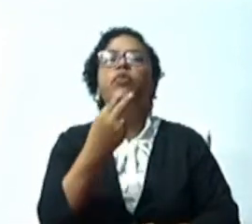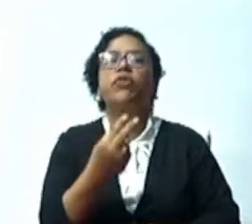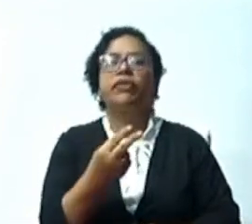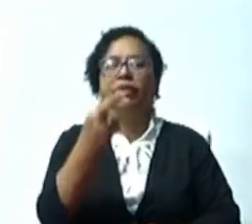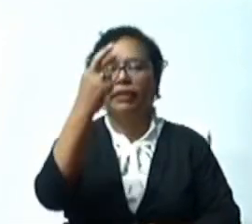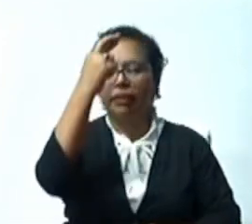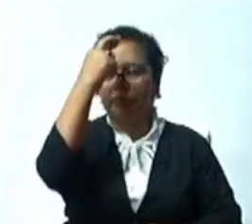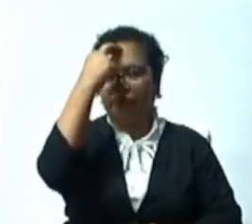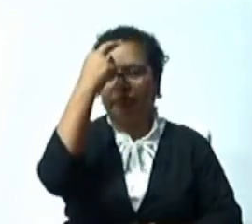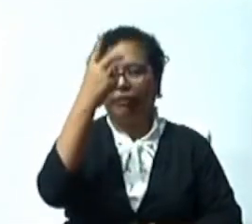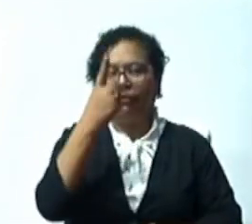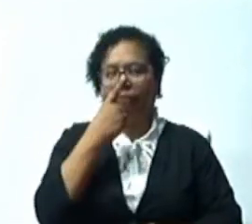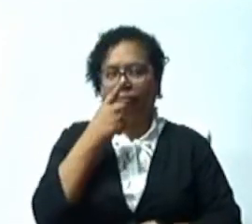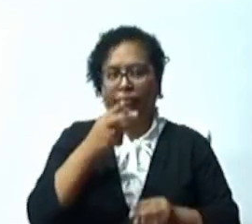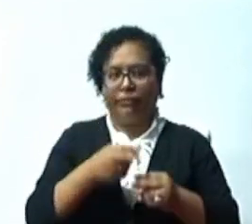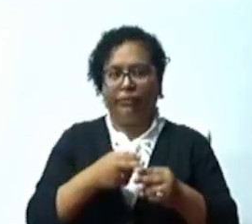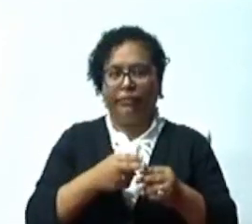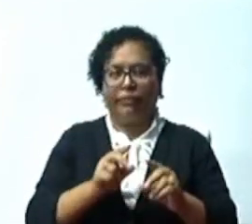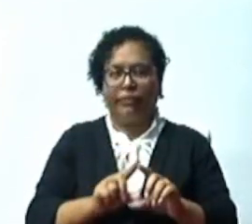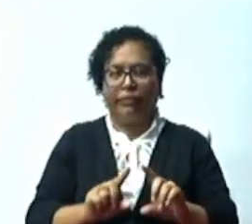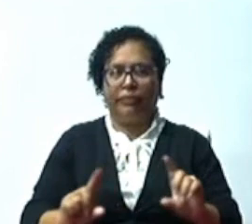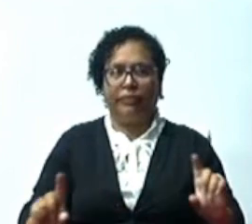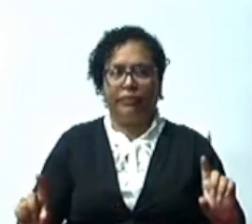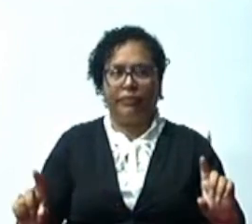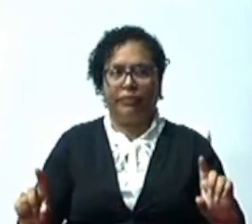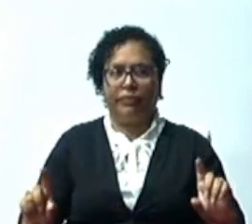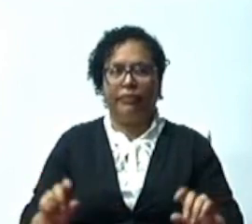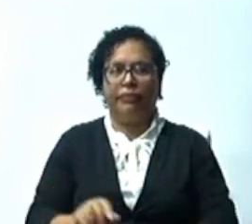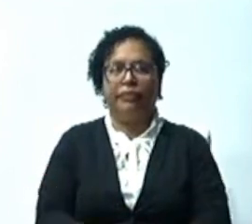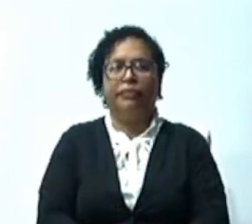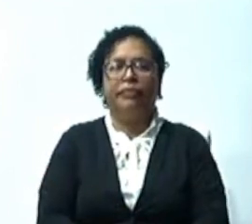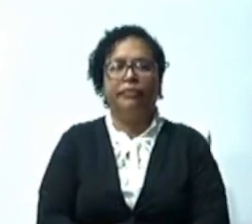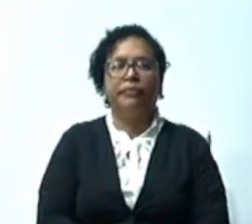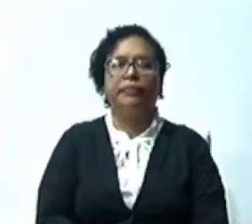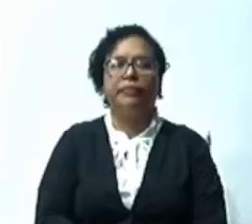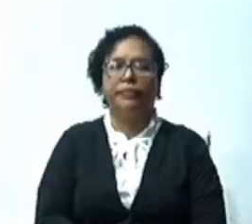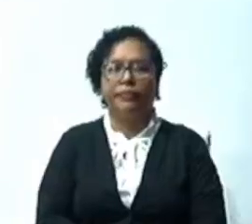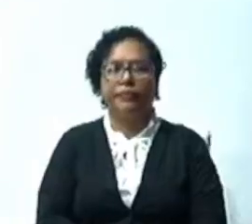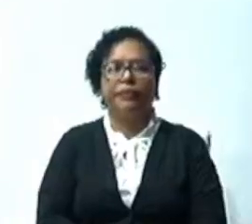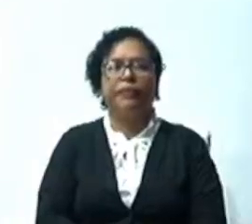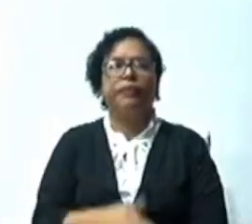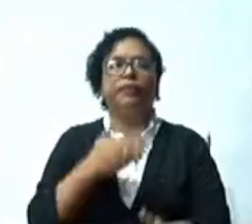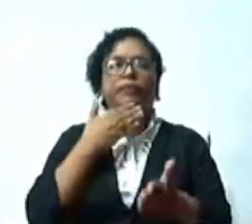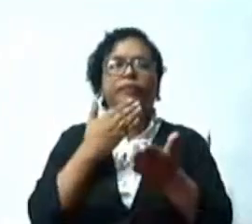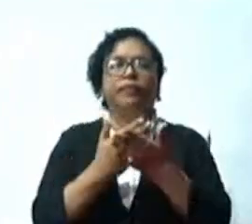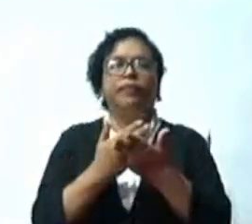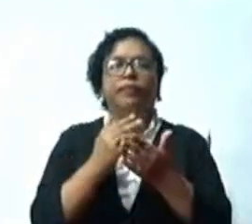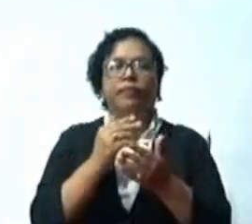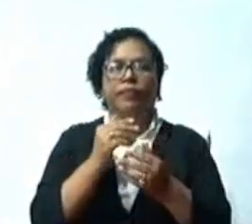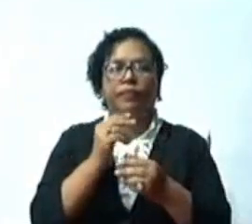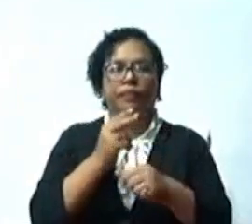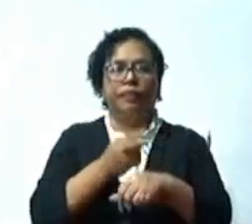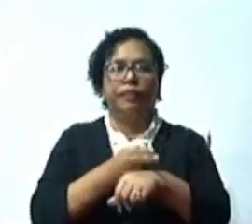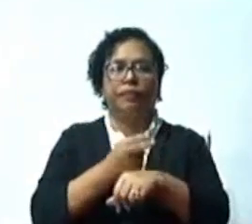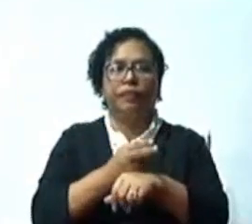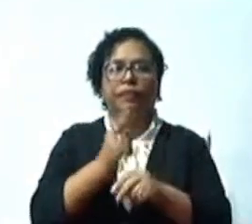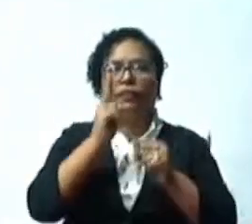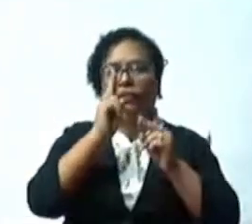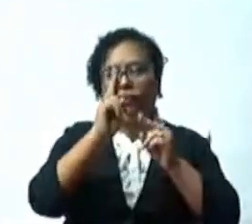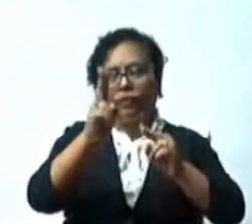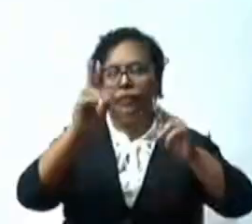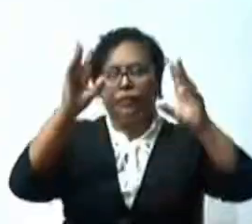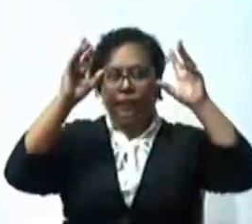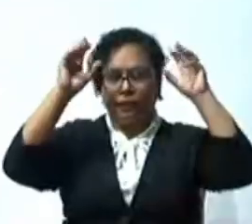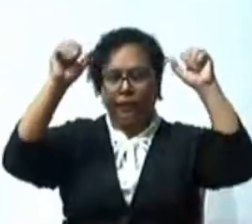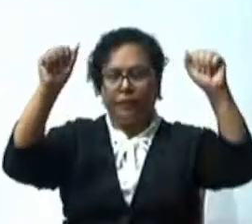Muy buenas tardes, honorable señor presidente de esta Cámara de Diputados, don Alfredo